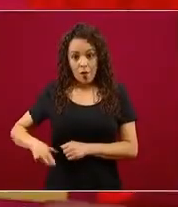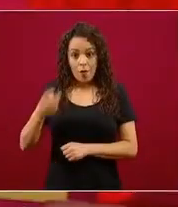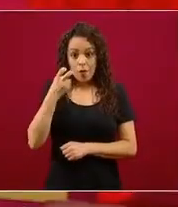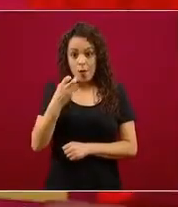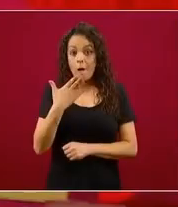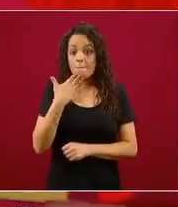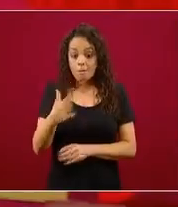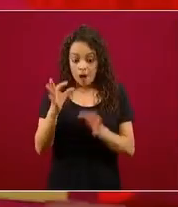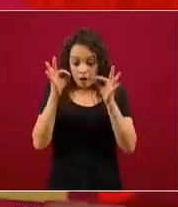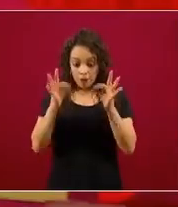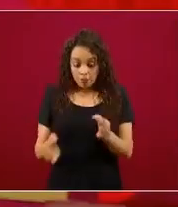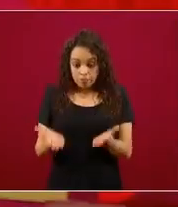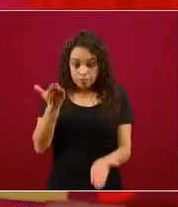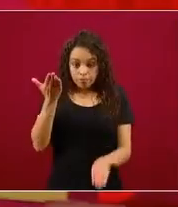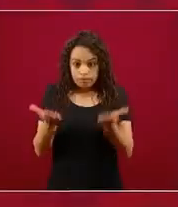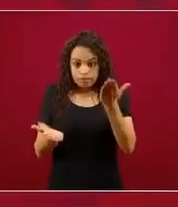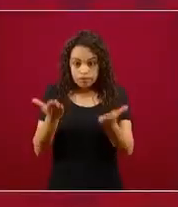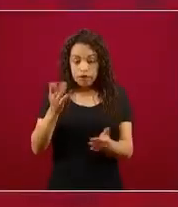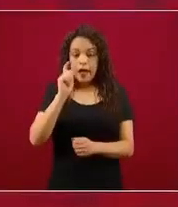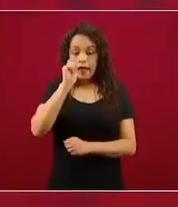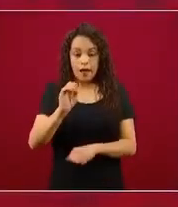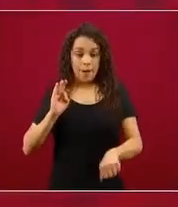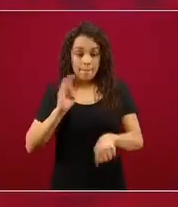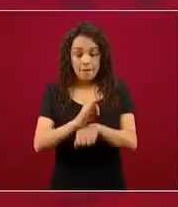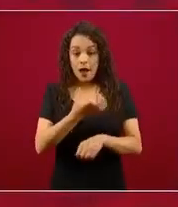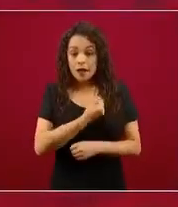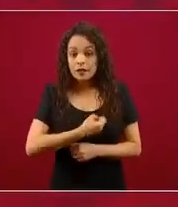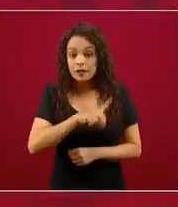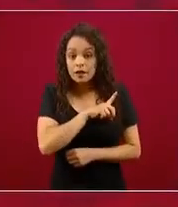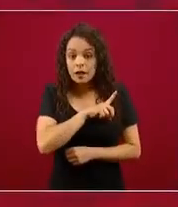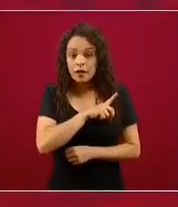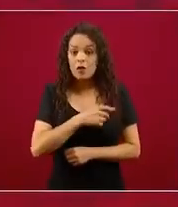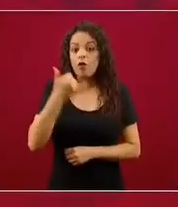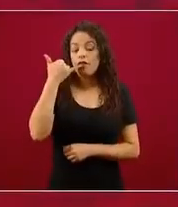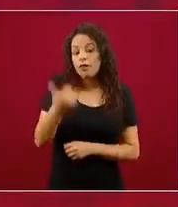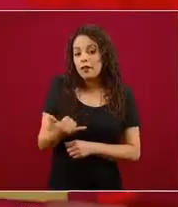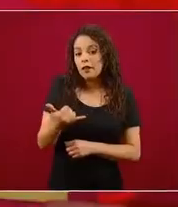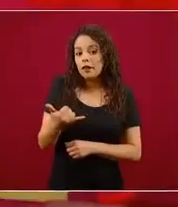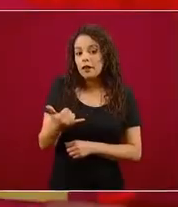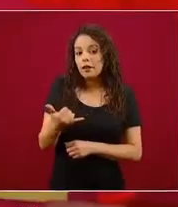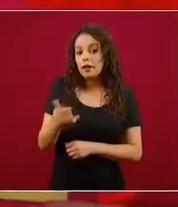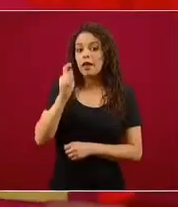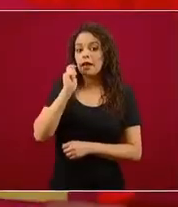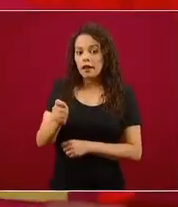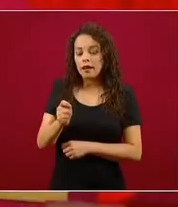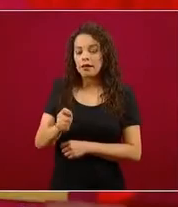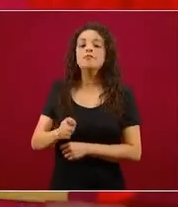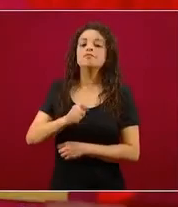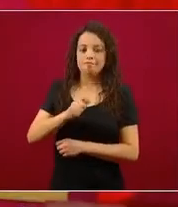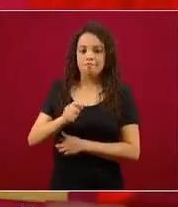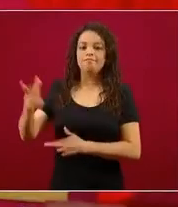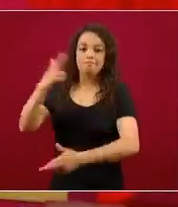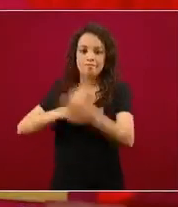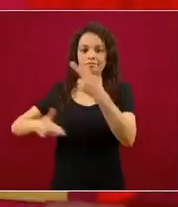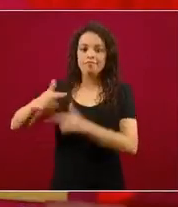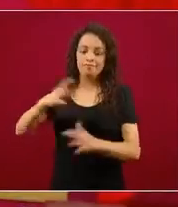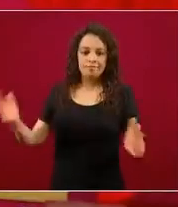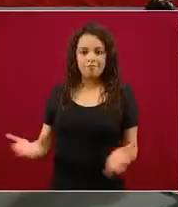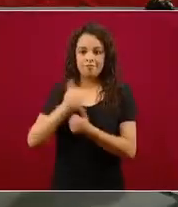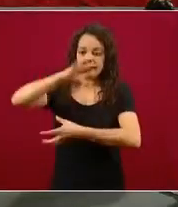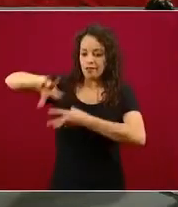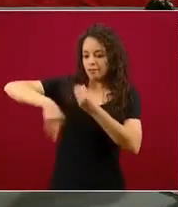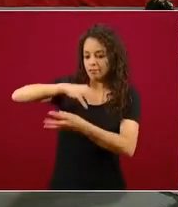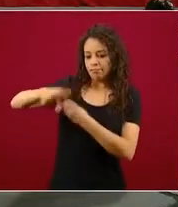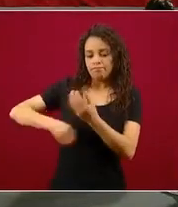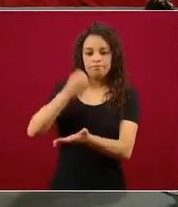entre proteger la salud y reactivar, sobre todo, las economías que tienen beneficios sociales.